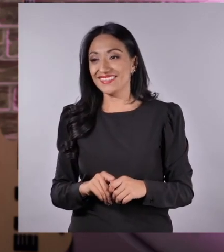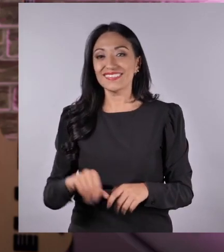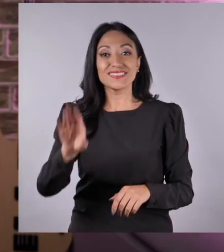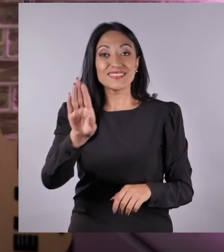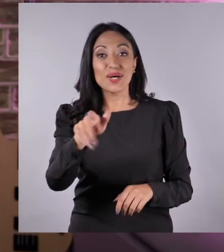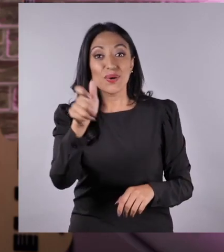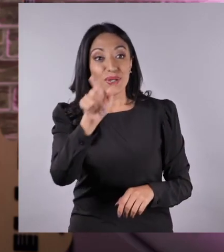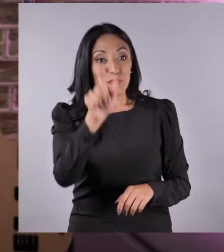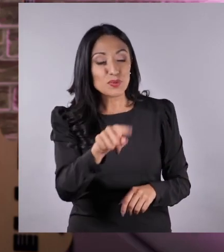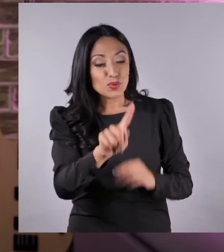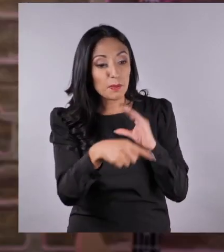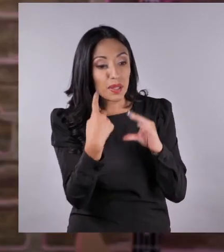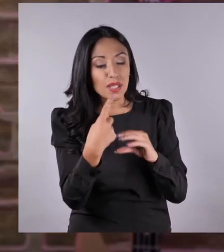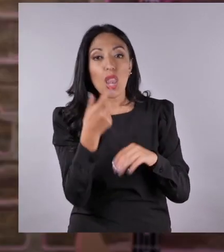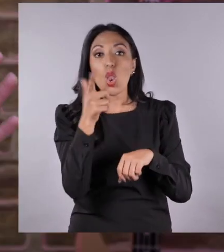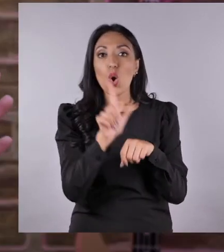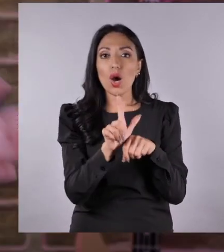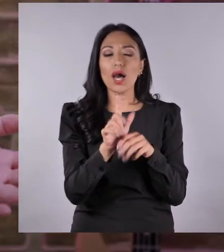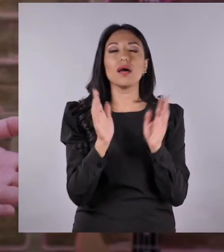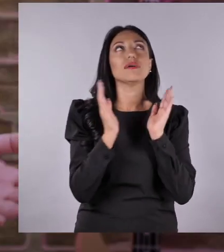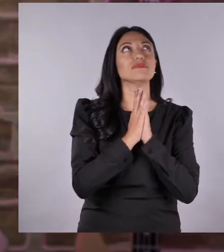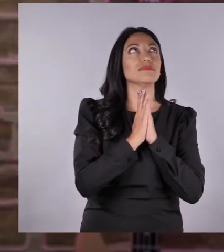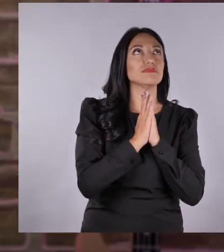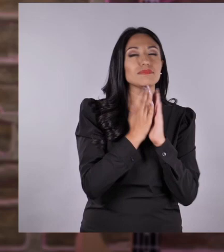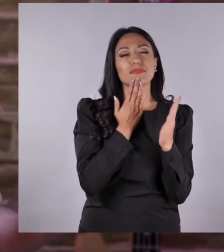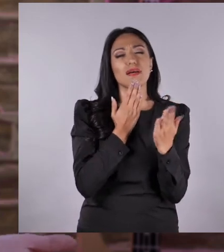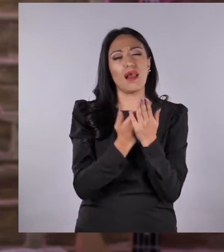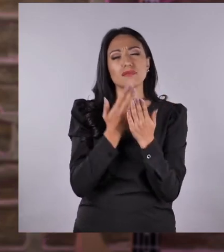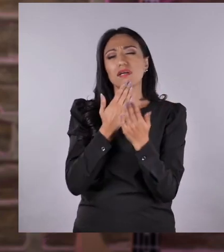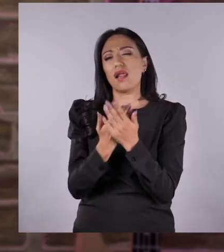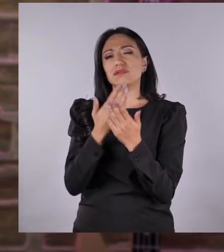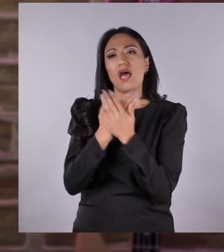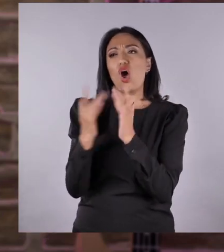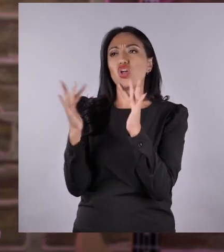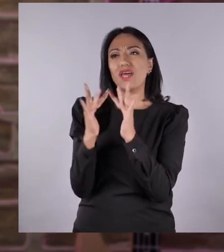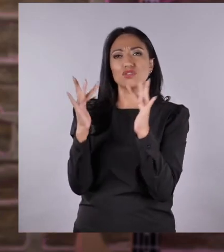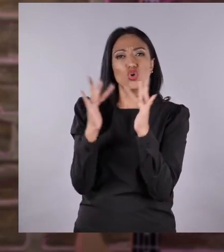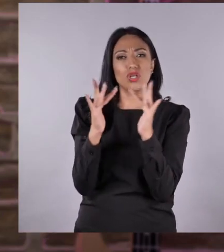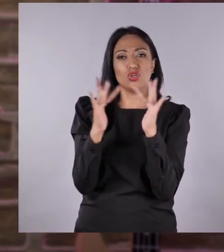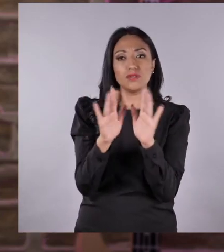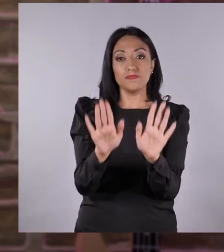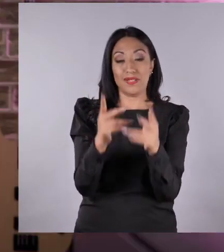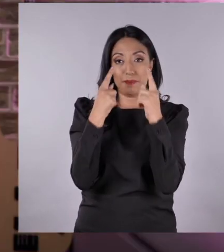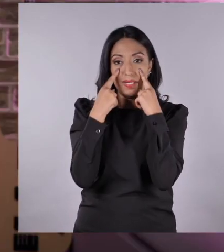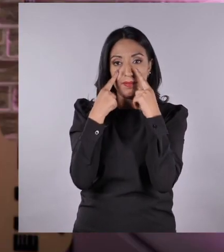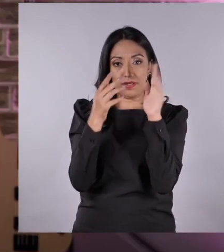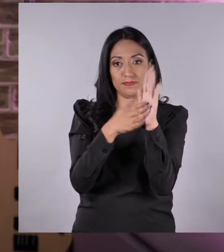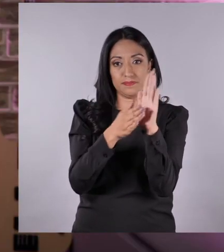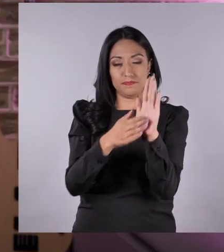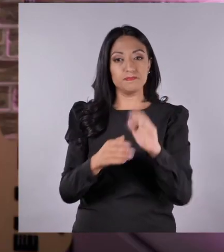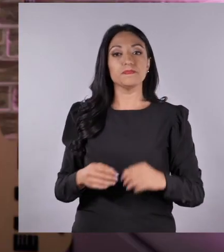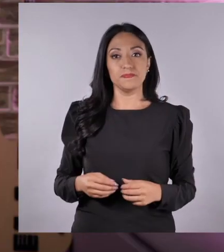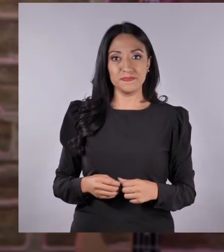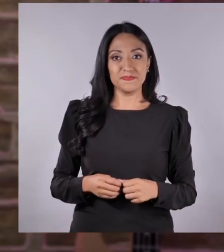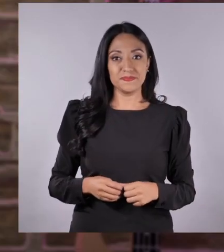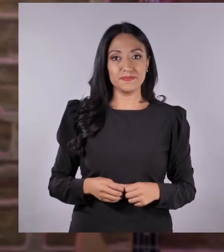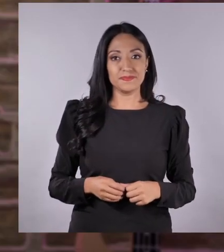¡Qué hubo, farce! Y Wilson ya de Loja, ¡qué súper que se conecten de todas partes! ¡Miren esto!